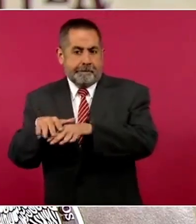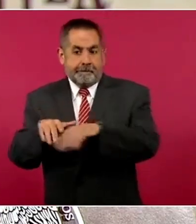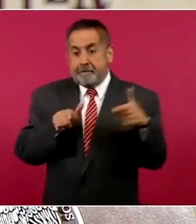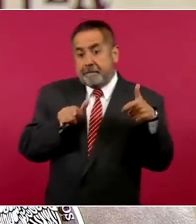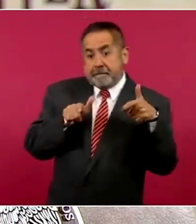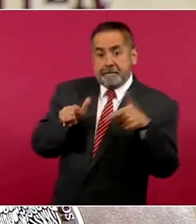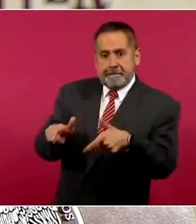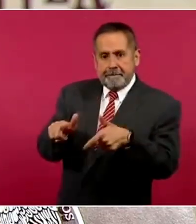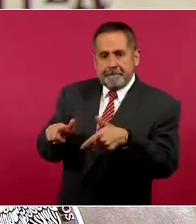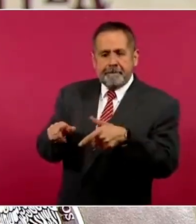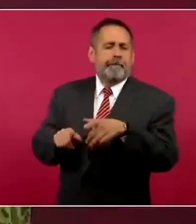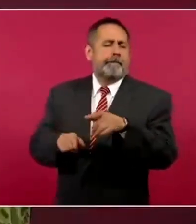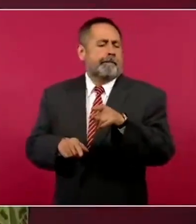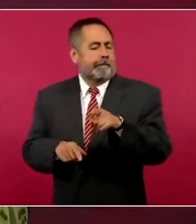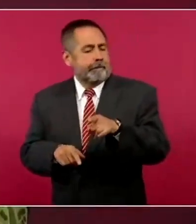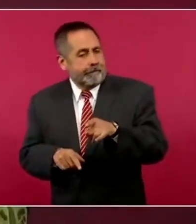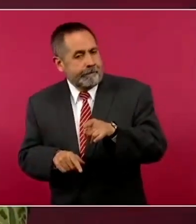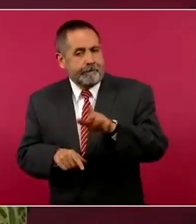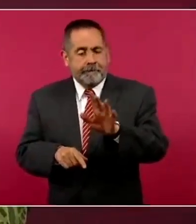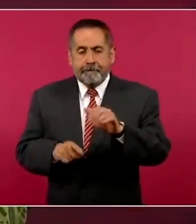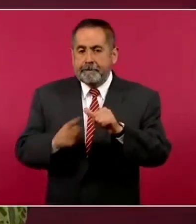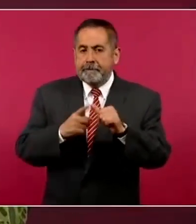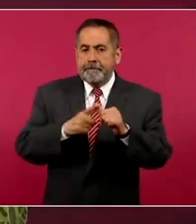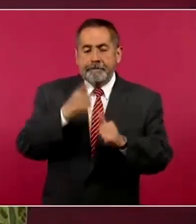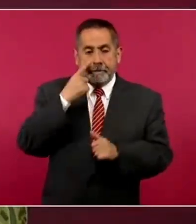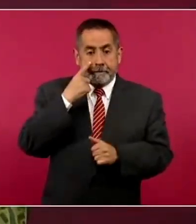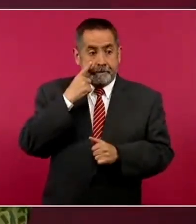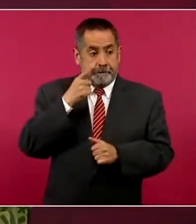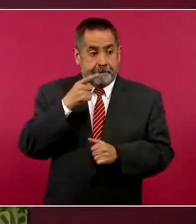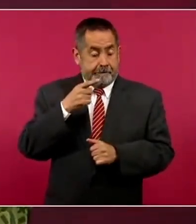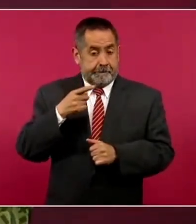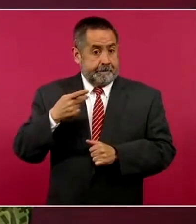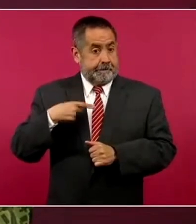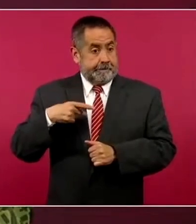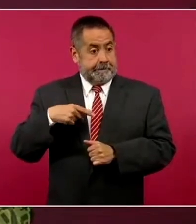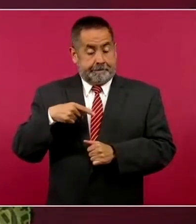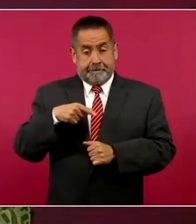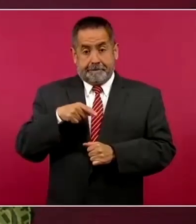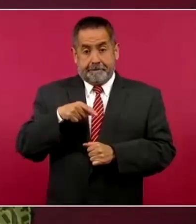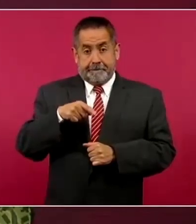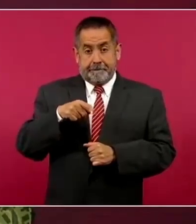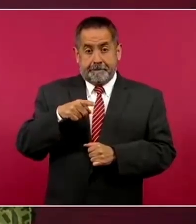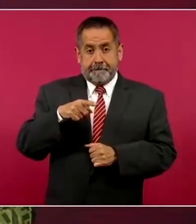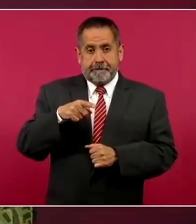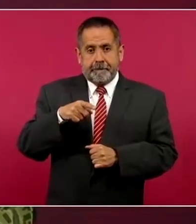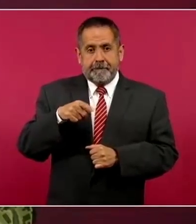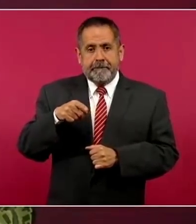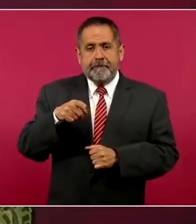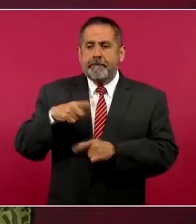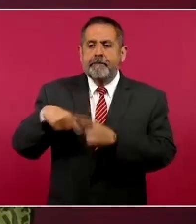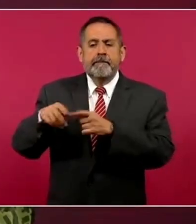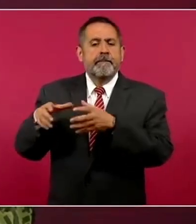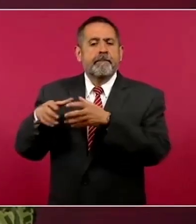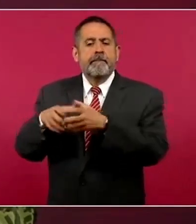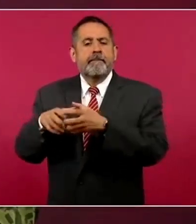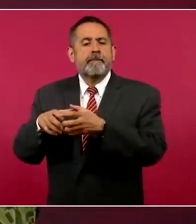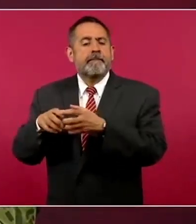Primero, fueron unas condiciones de que esas personas se quisieron venir en una caravana